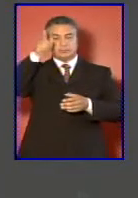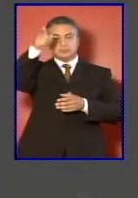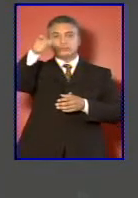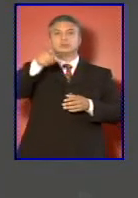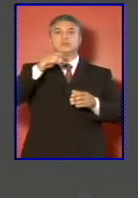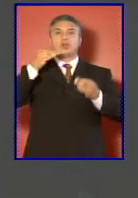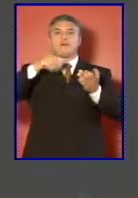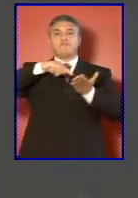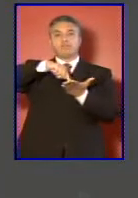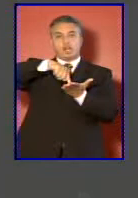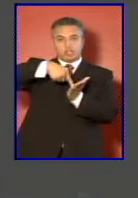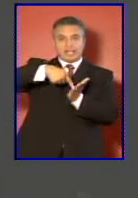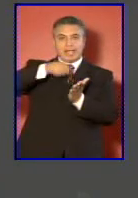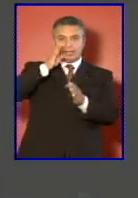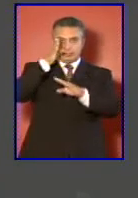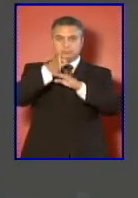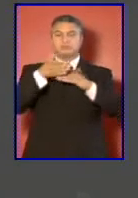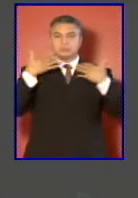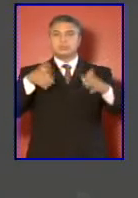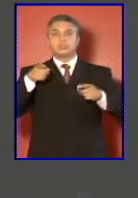avanzando en esta materia.